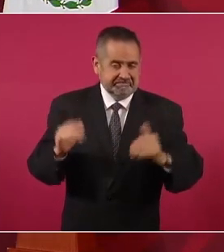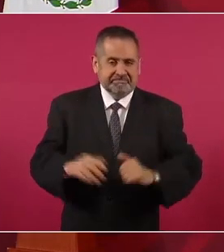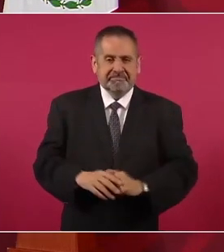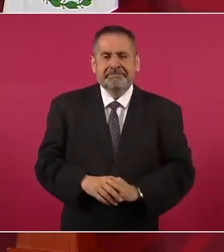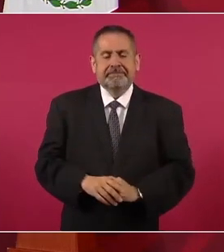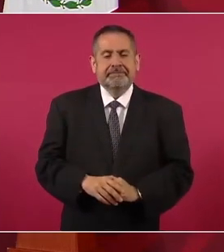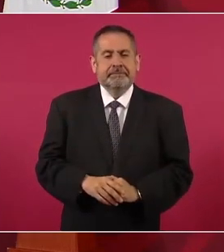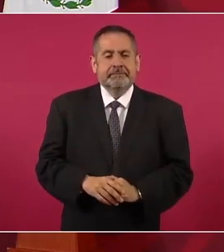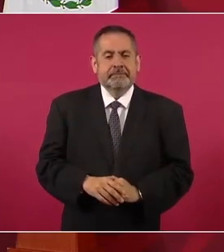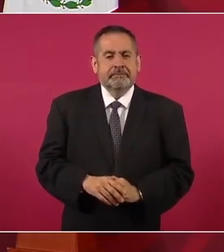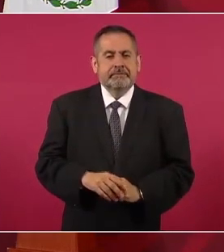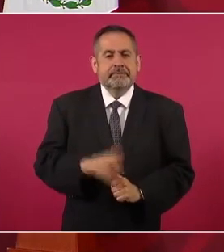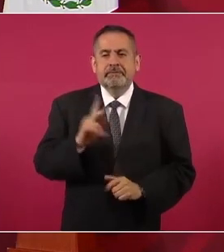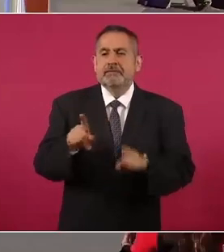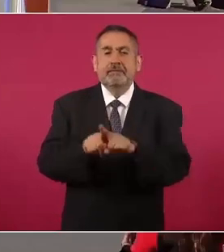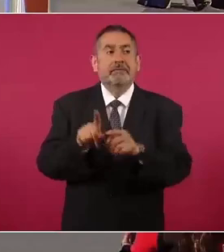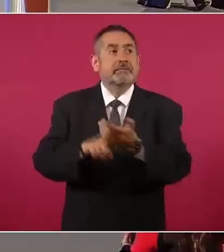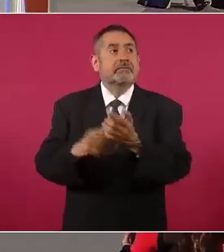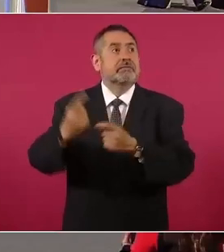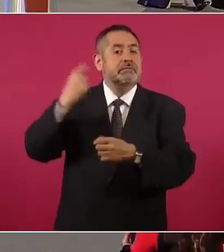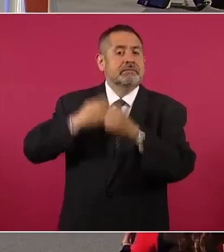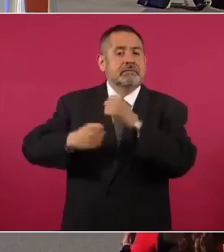La elección del 2006.